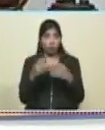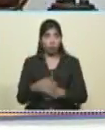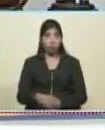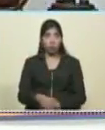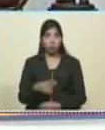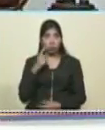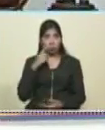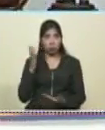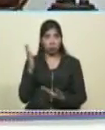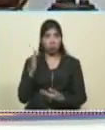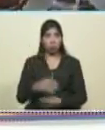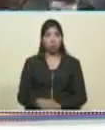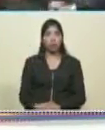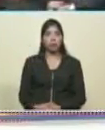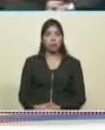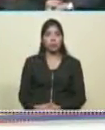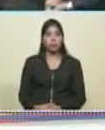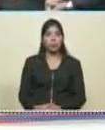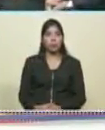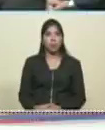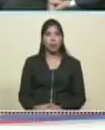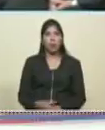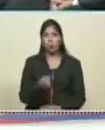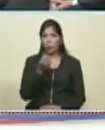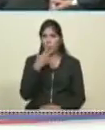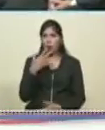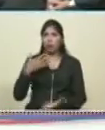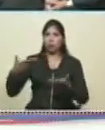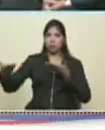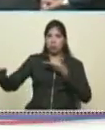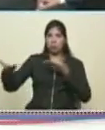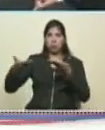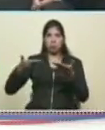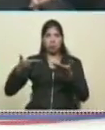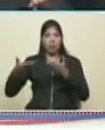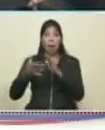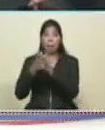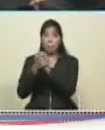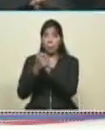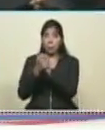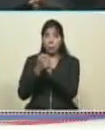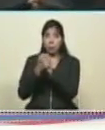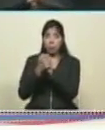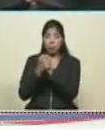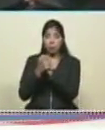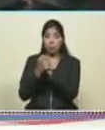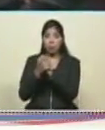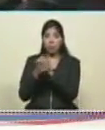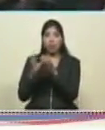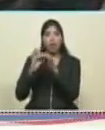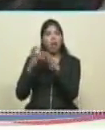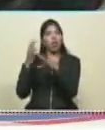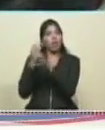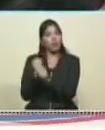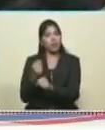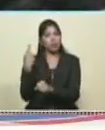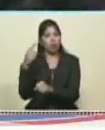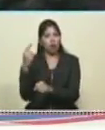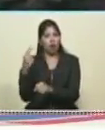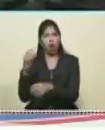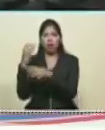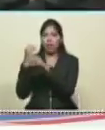Bueno, las relaciones, además de cordiales, de camaraderiles, son relaciones de confianza,